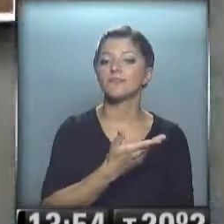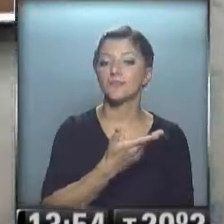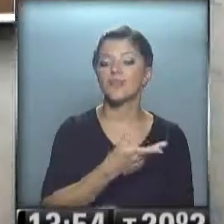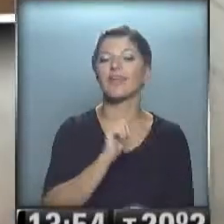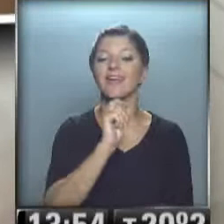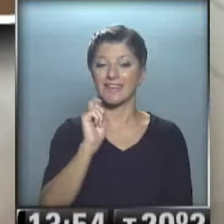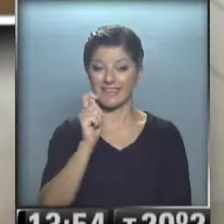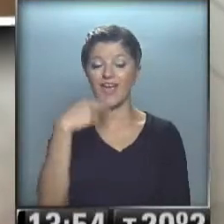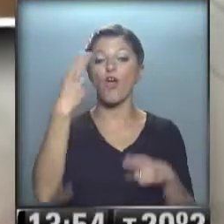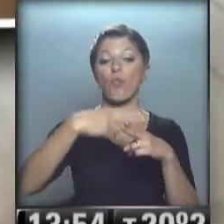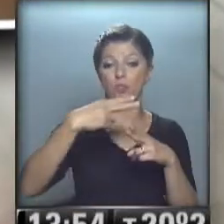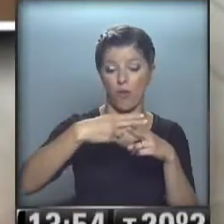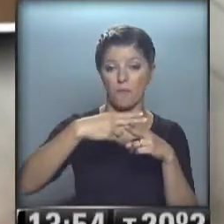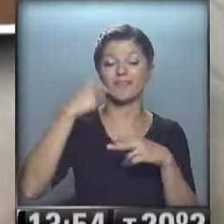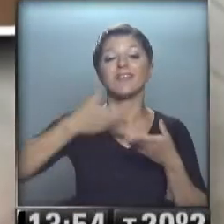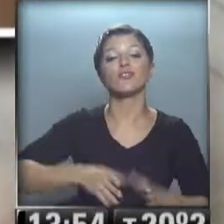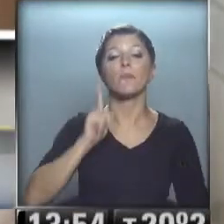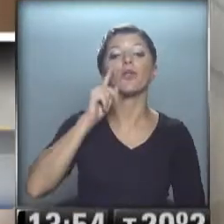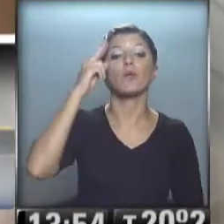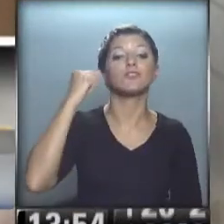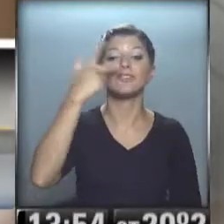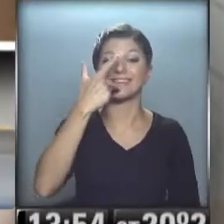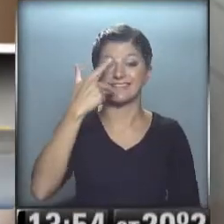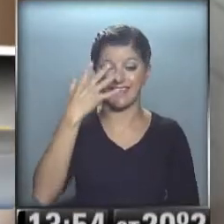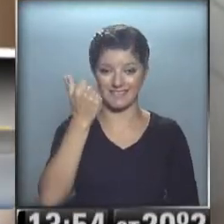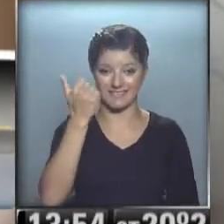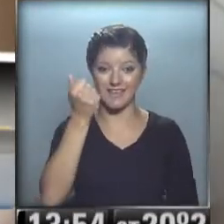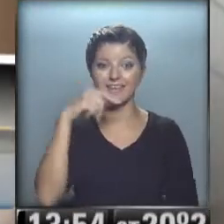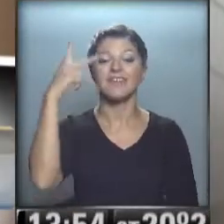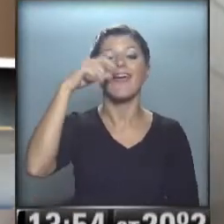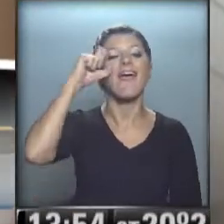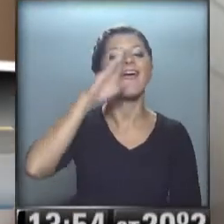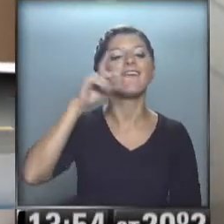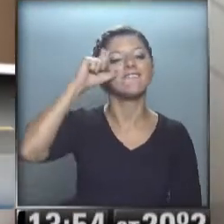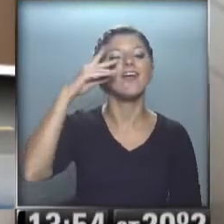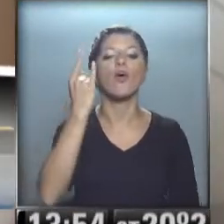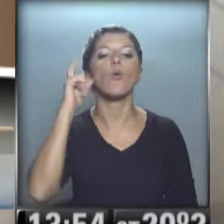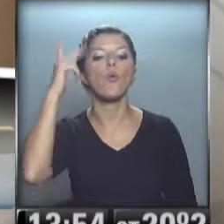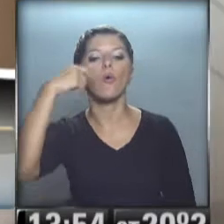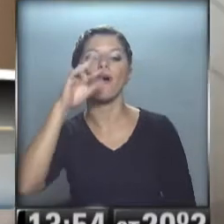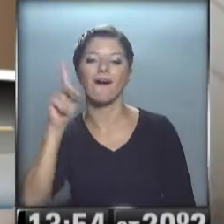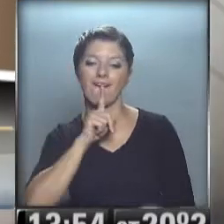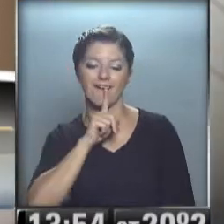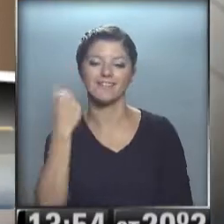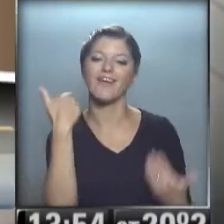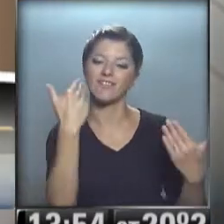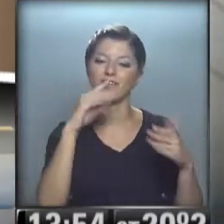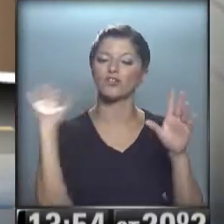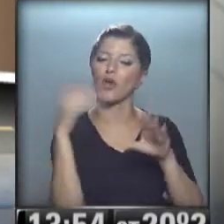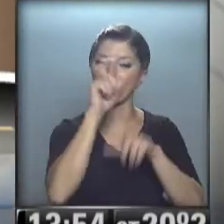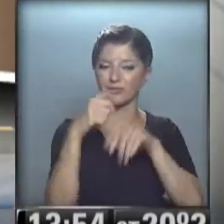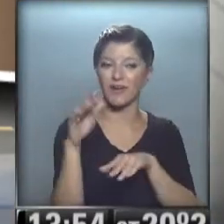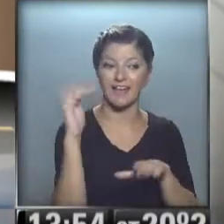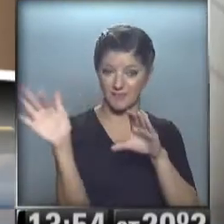escritora argentina, nacida en 1936, considerada una de las mejores narradoras de la literatura contemporánea nacional. Así que felicitaciones a todos los que se